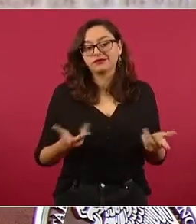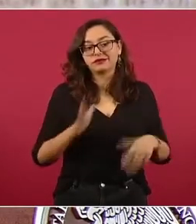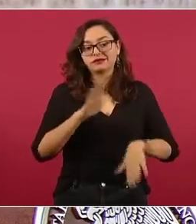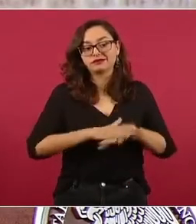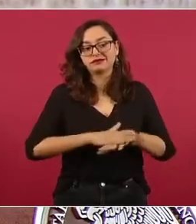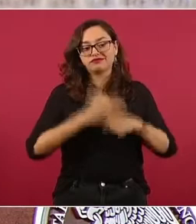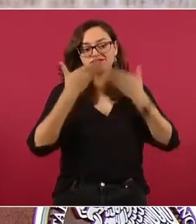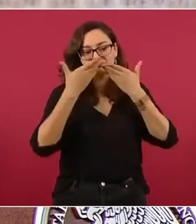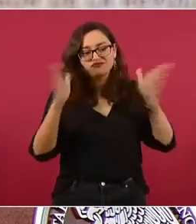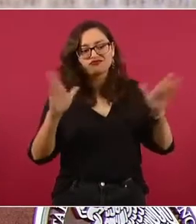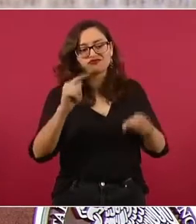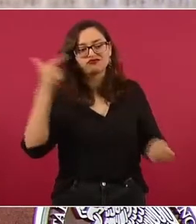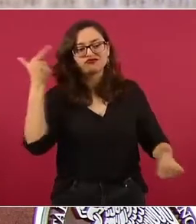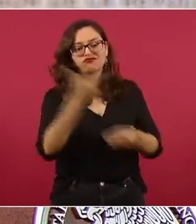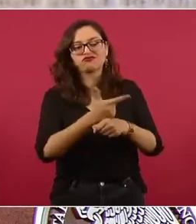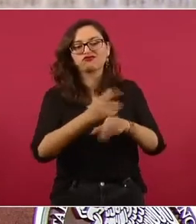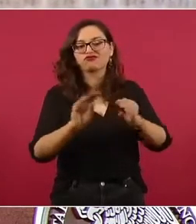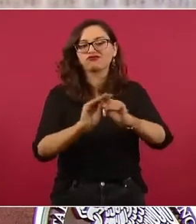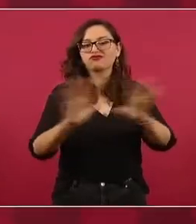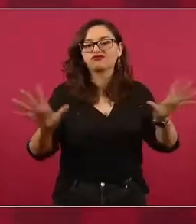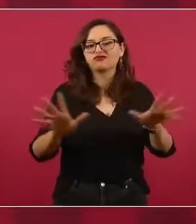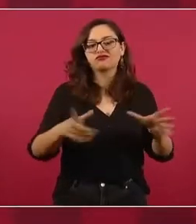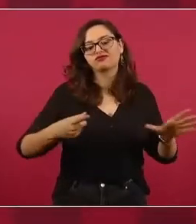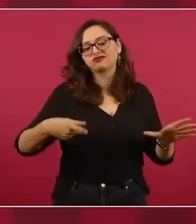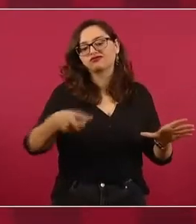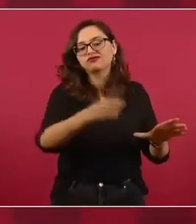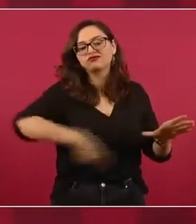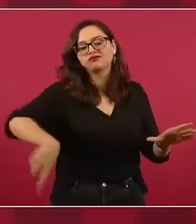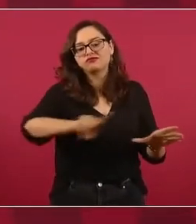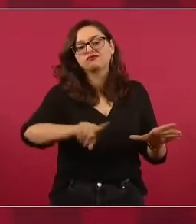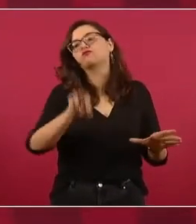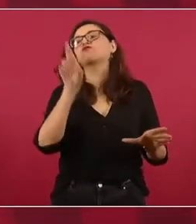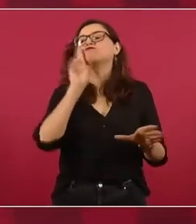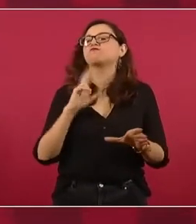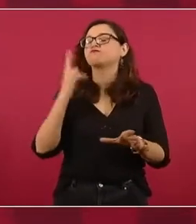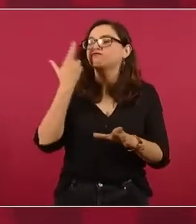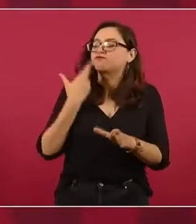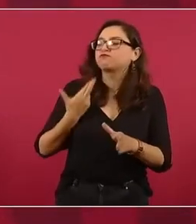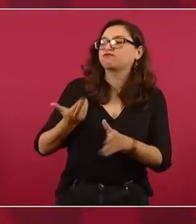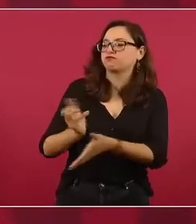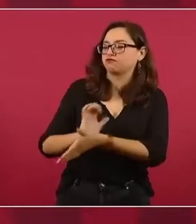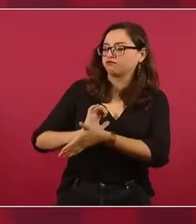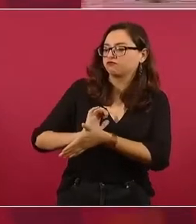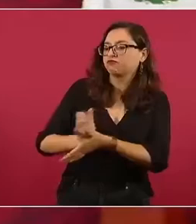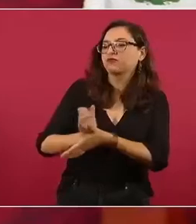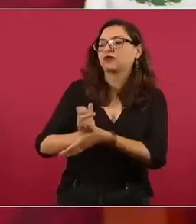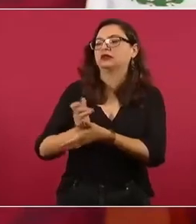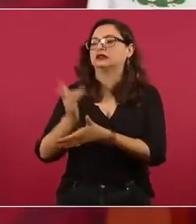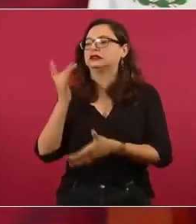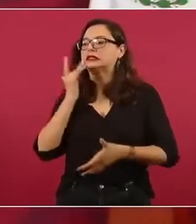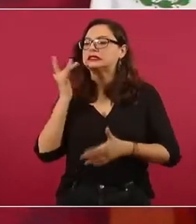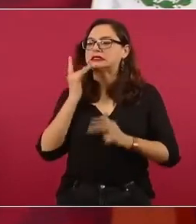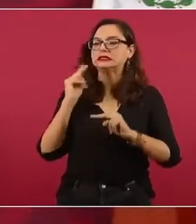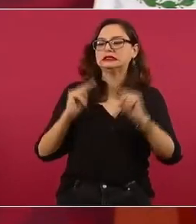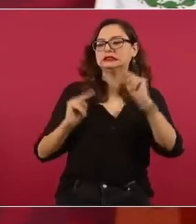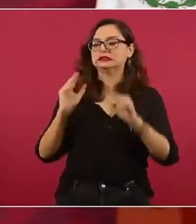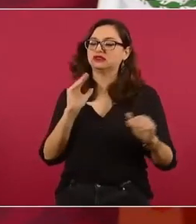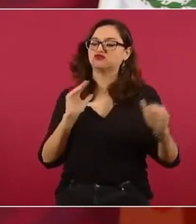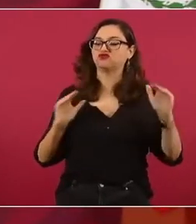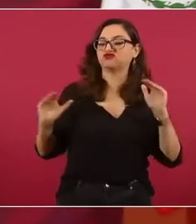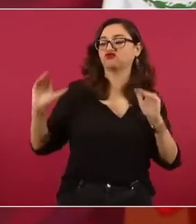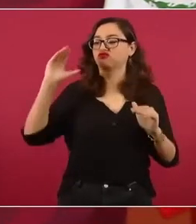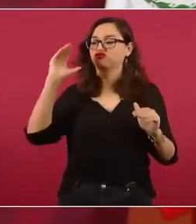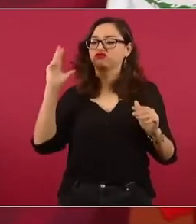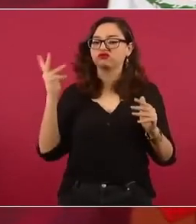el racismo, el clasismo, la discriminación, ahora